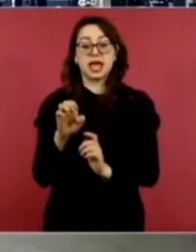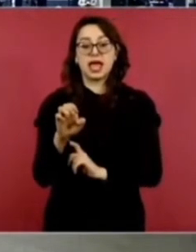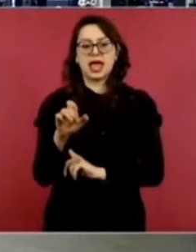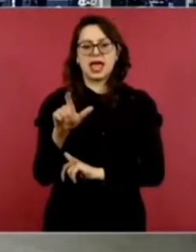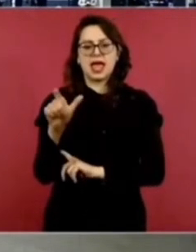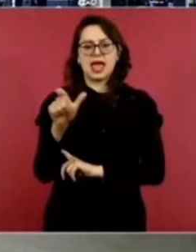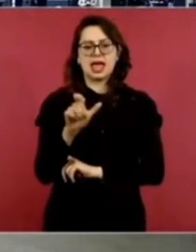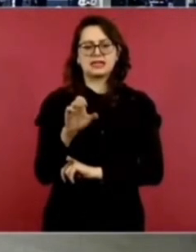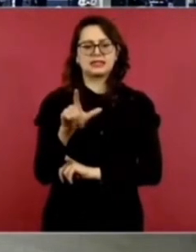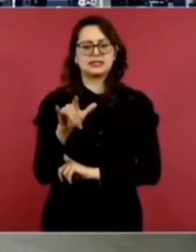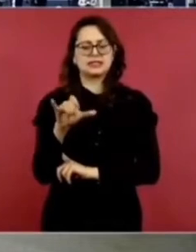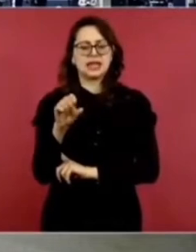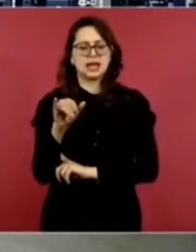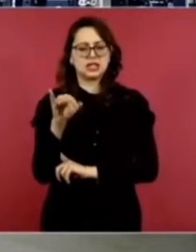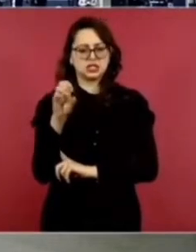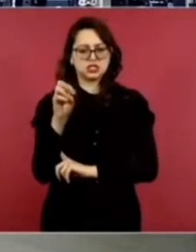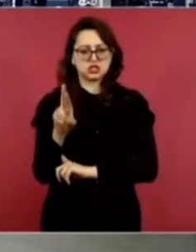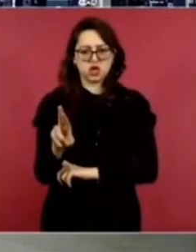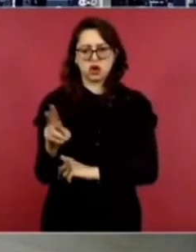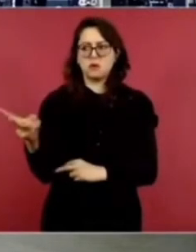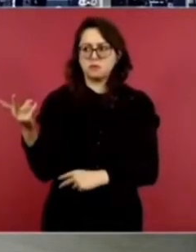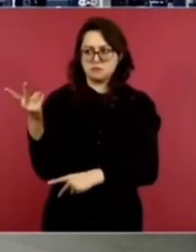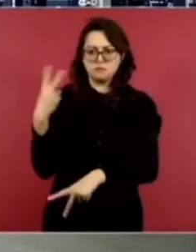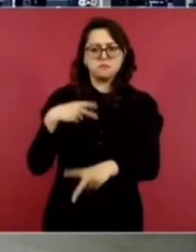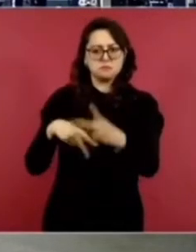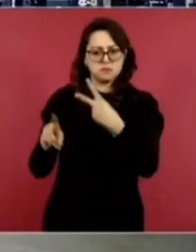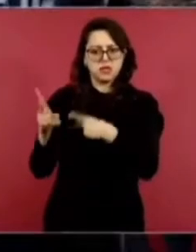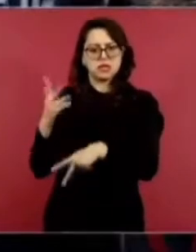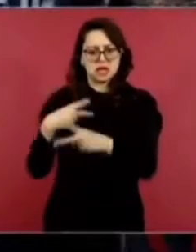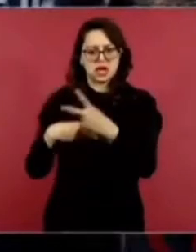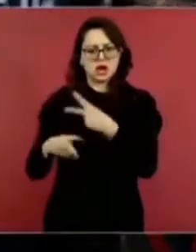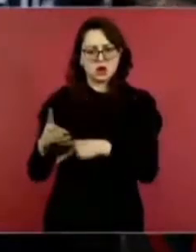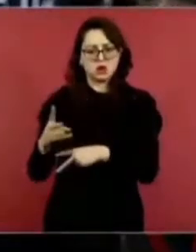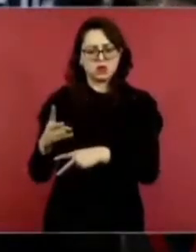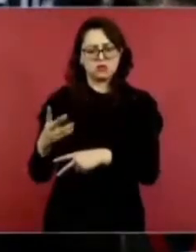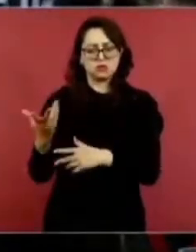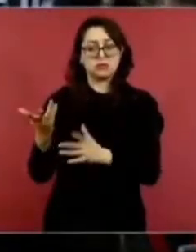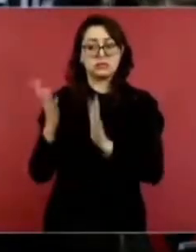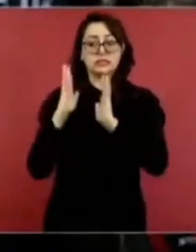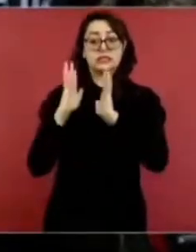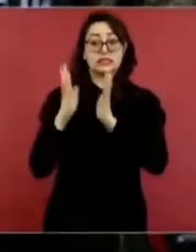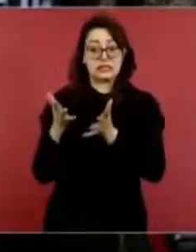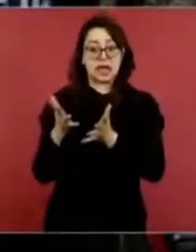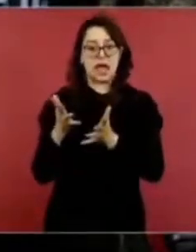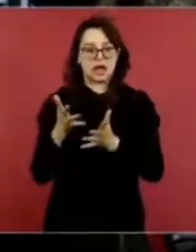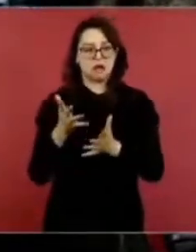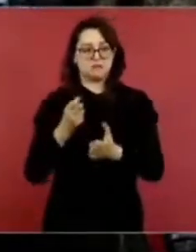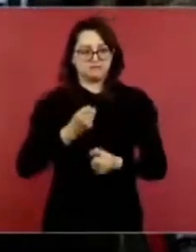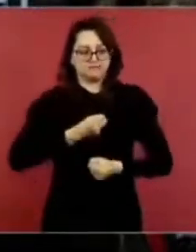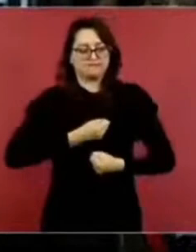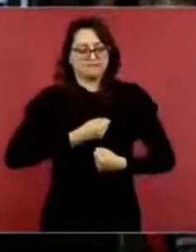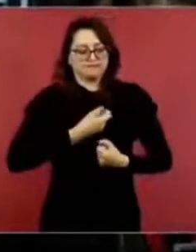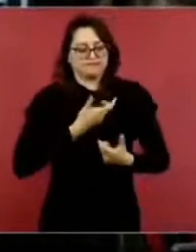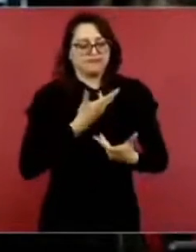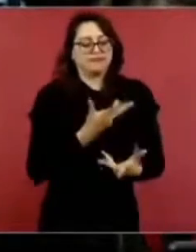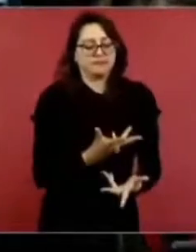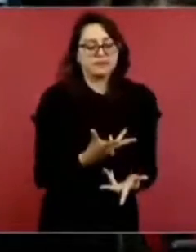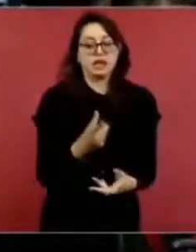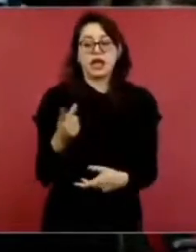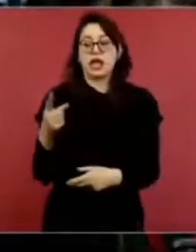Ya se animaron porque la verdad esto me lo habían planteado desde hace varios años ahora que llegó usted.